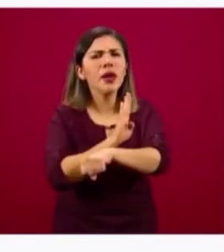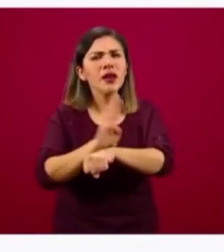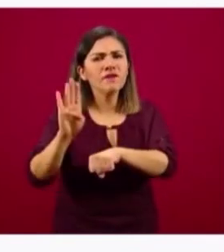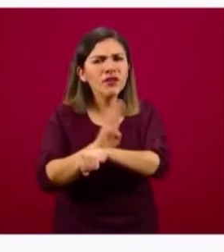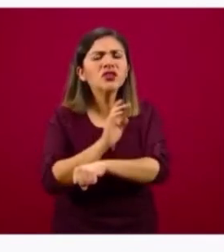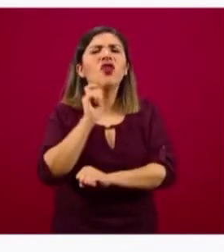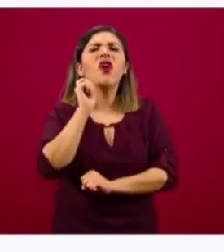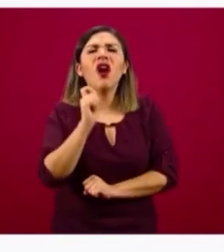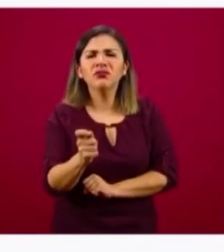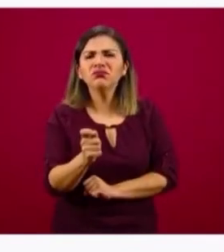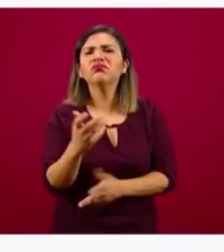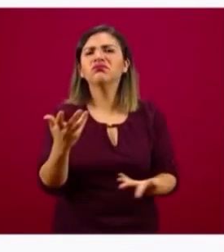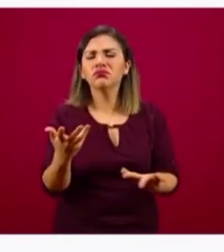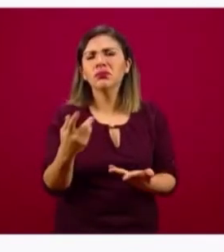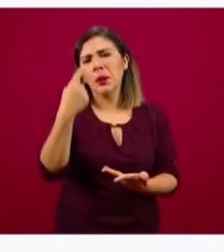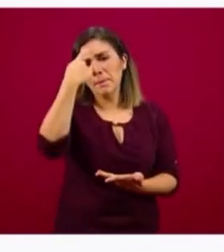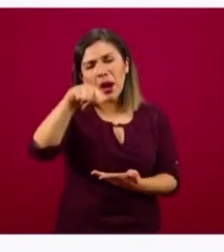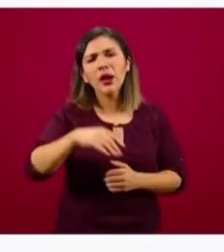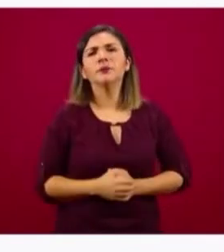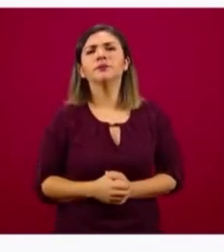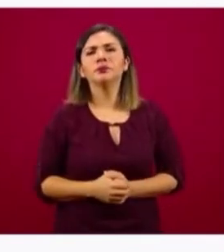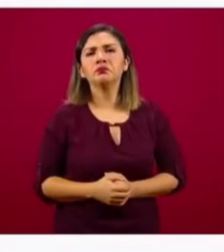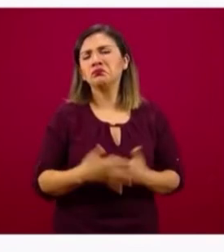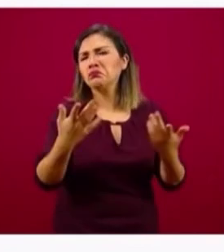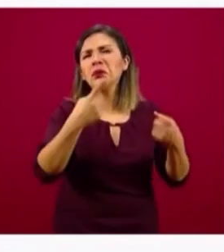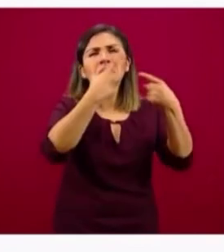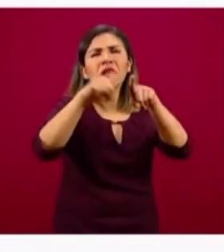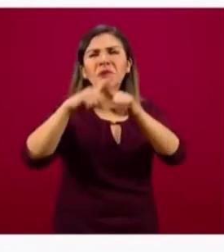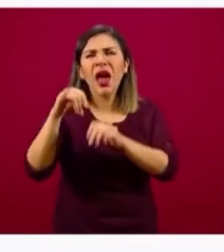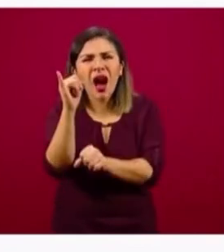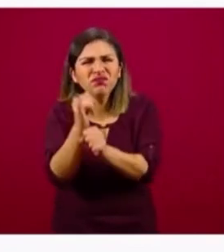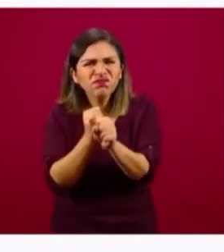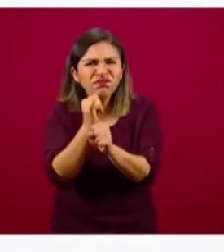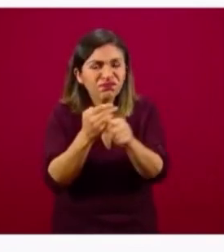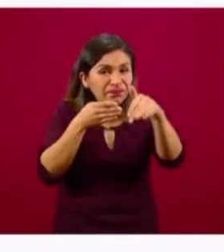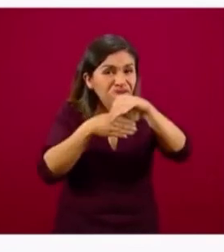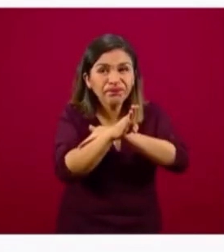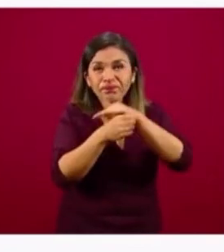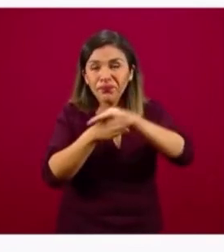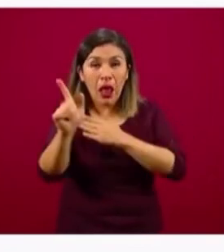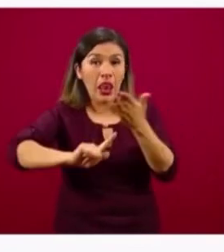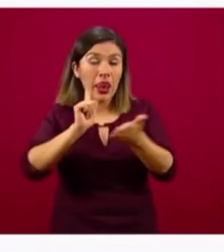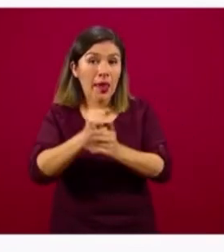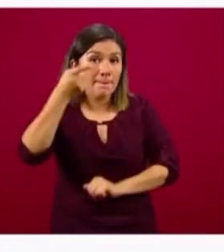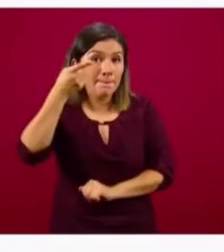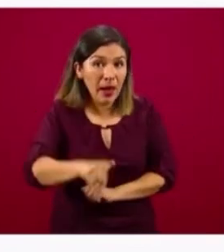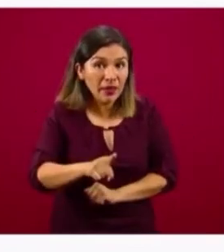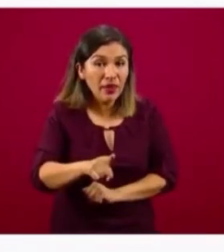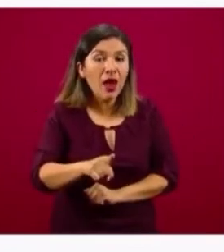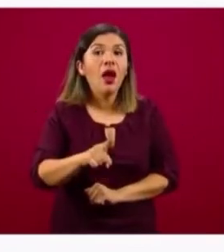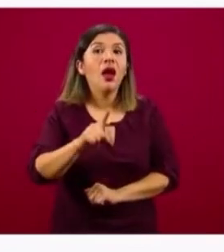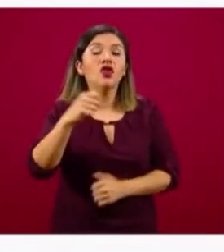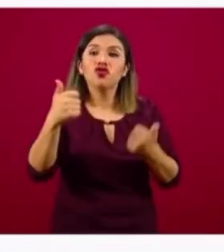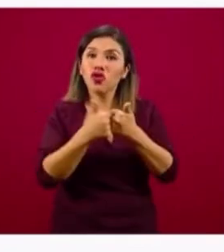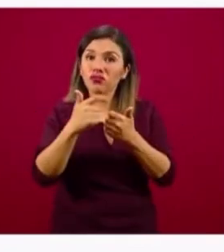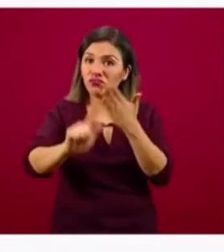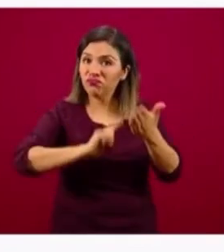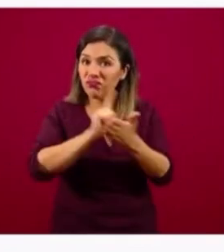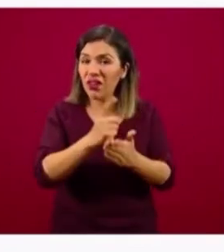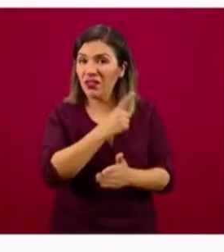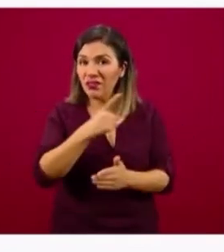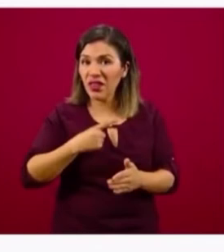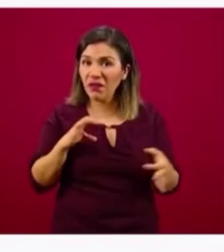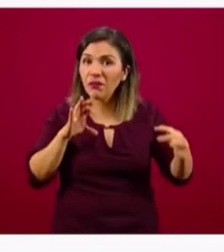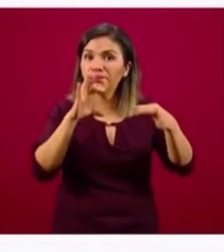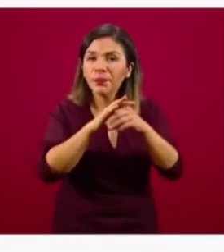la suspensión de diversas inspecciones que marca la propia ley y los lineamientos y que estamos trabajando en coordinación con las diferentes